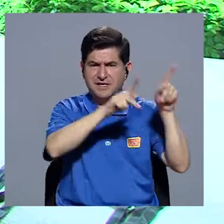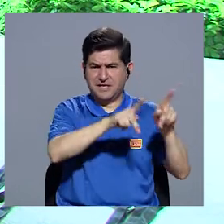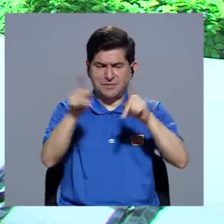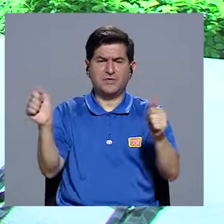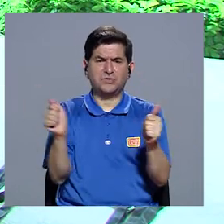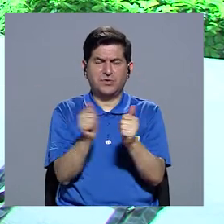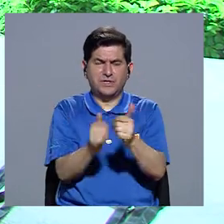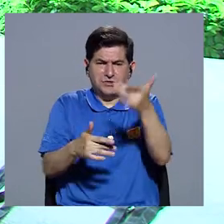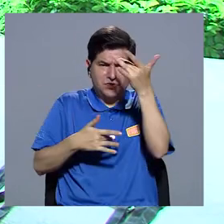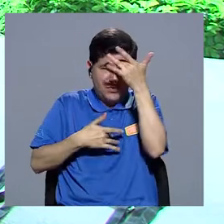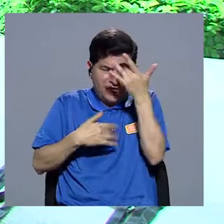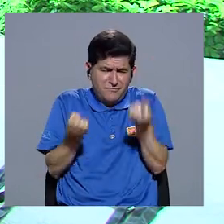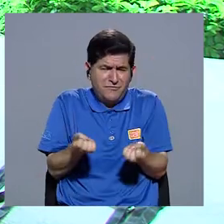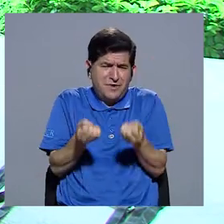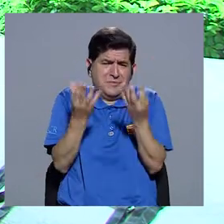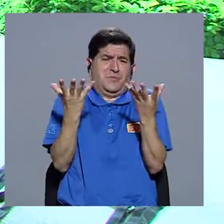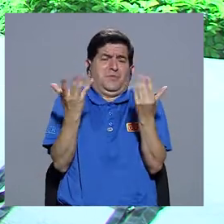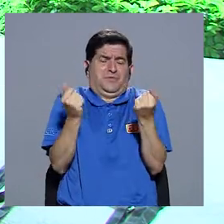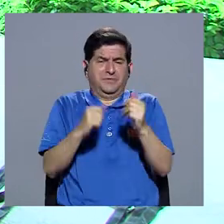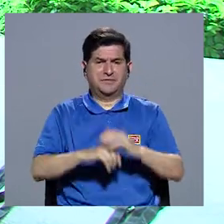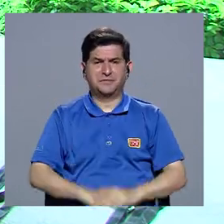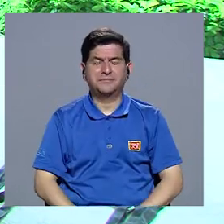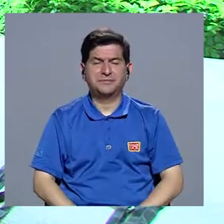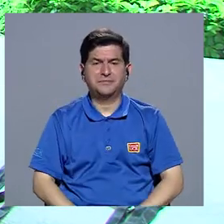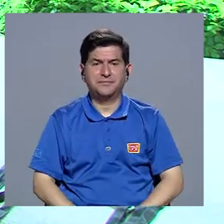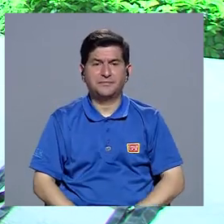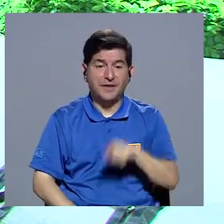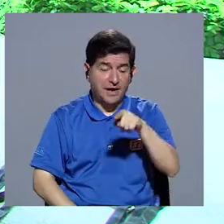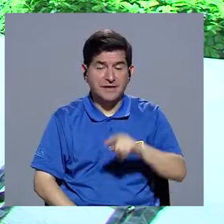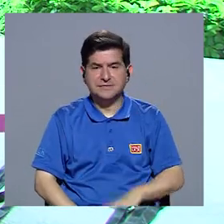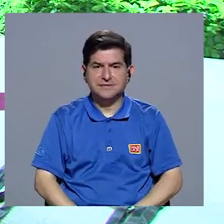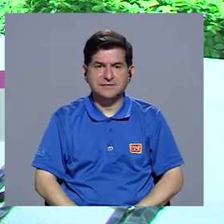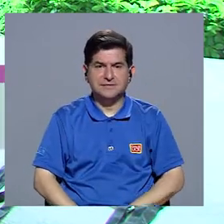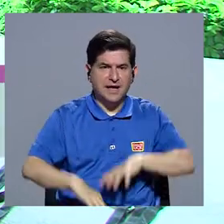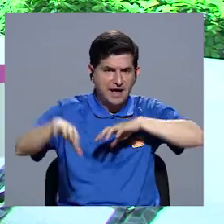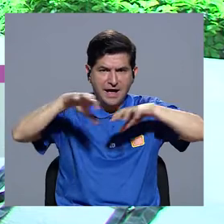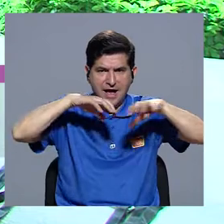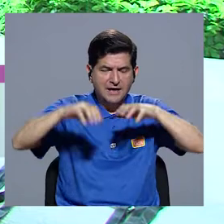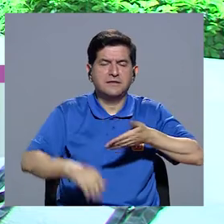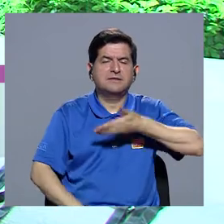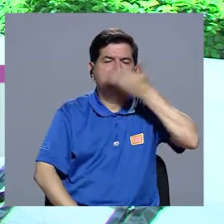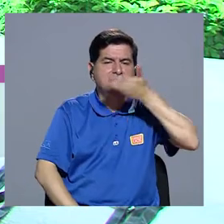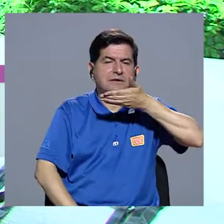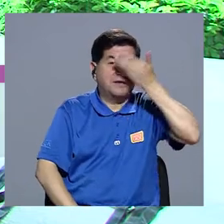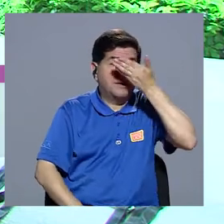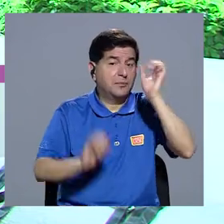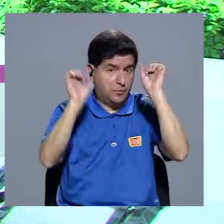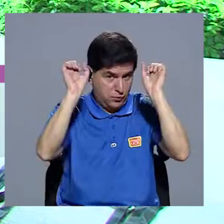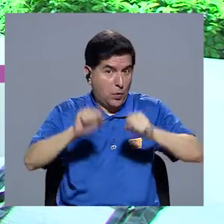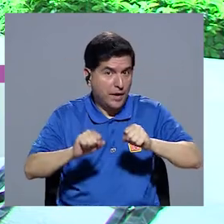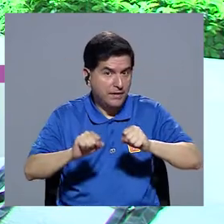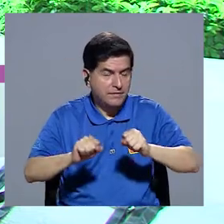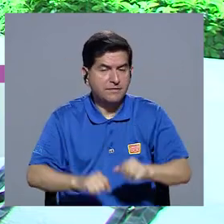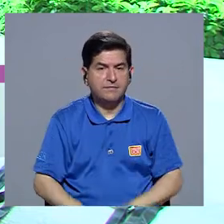personas con enfermedades múltiples. Bueno, los ejercicios aeróbicos, dijimos, bueno, los mencionó antes,